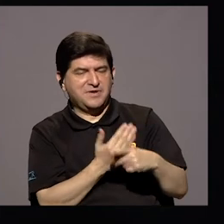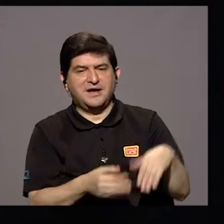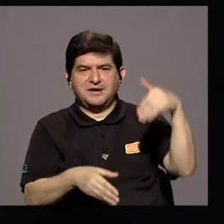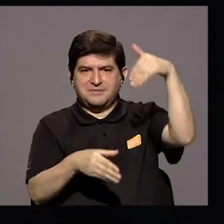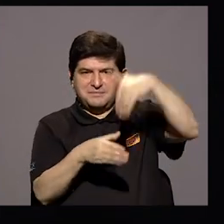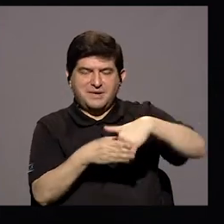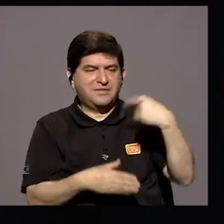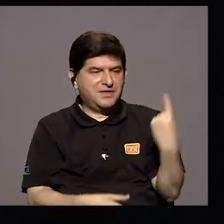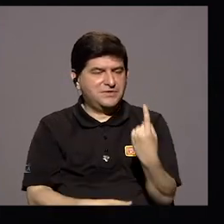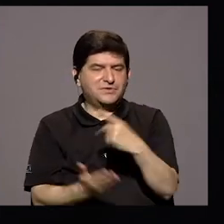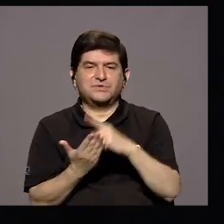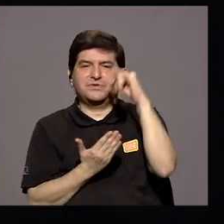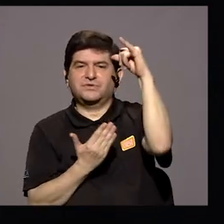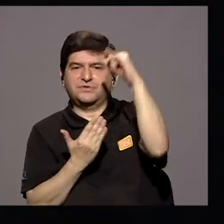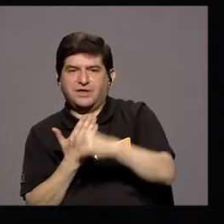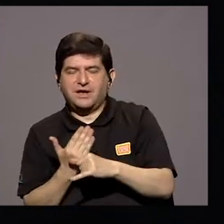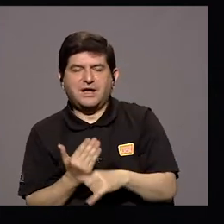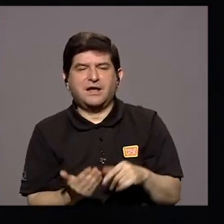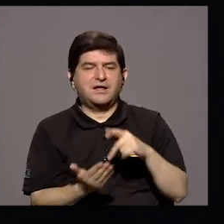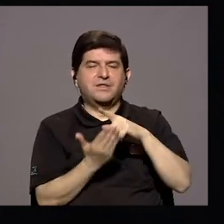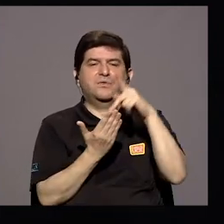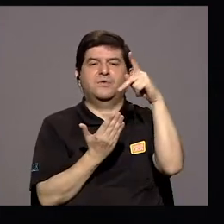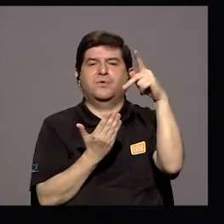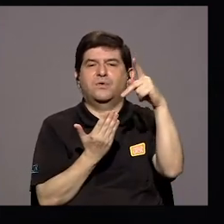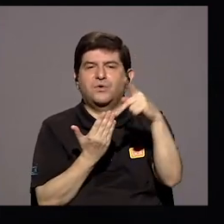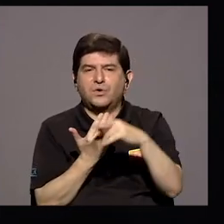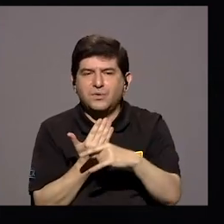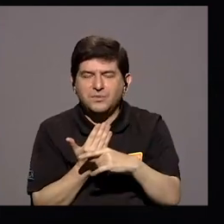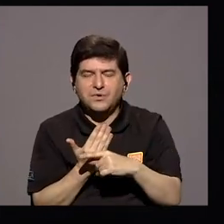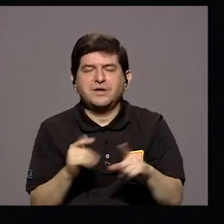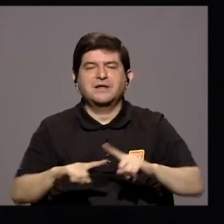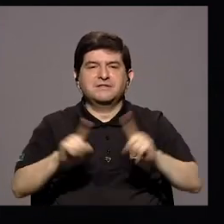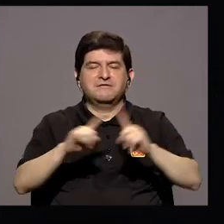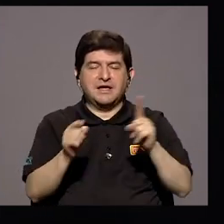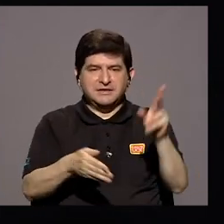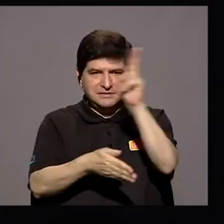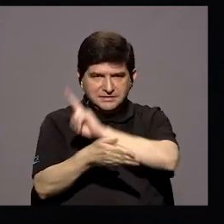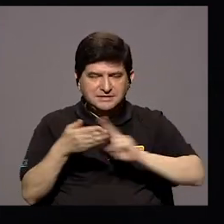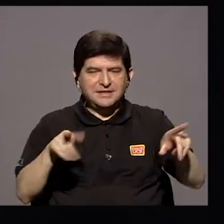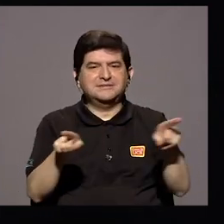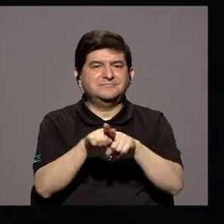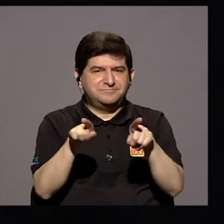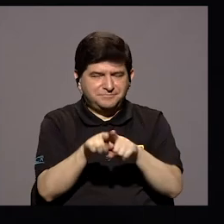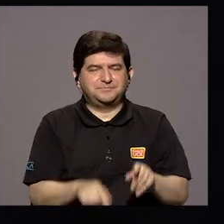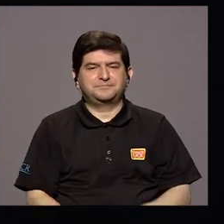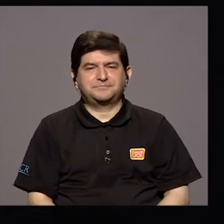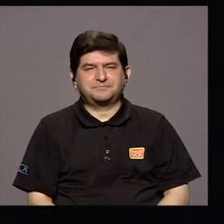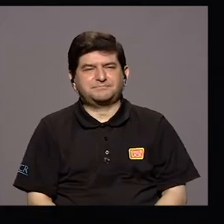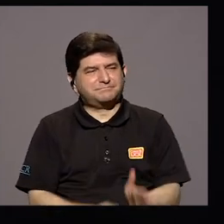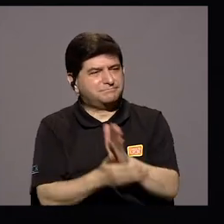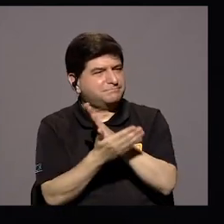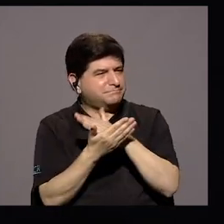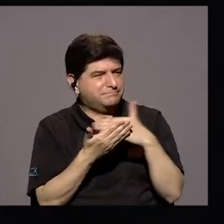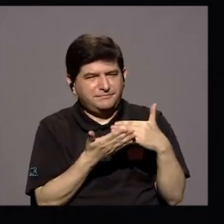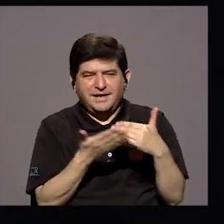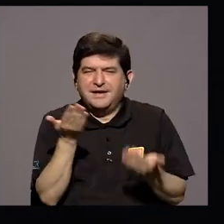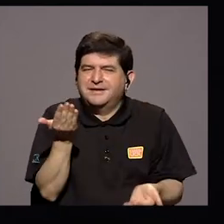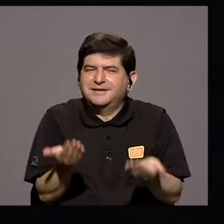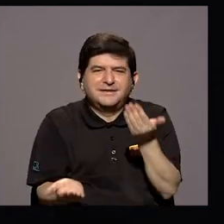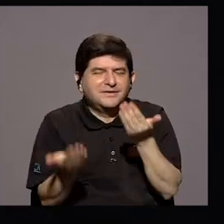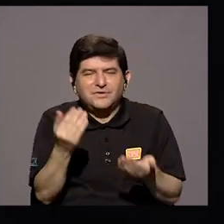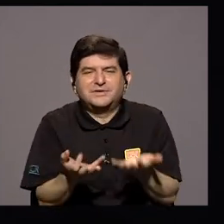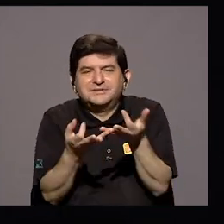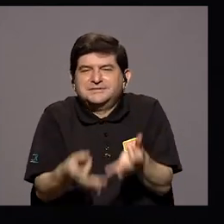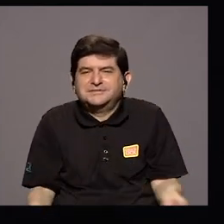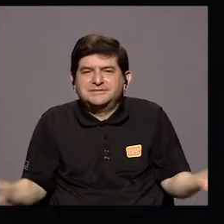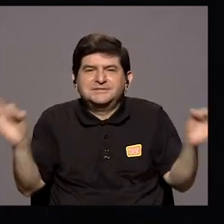Los Proyectos Y Programas Que Se Desarrollan En La Universidad Sino Una Cosa Que Es Muy Muy Importante